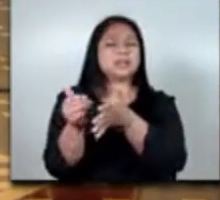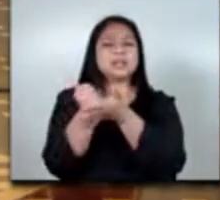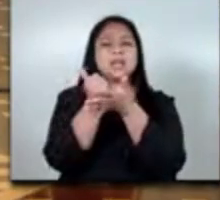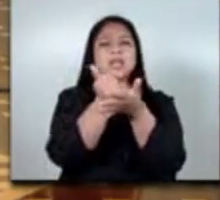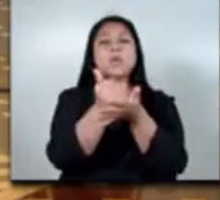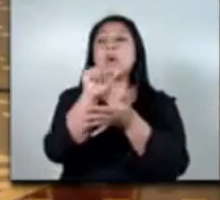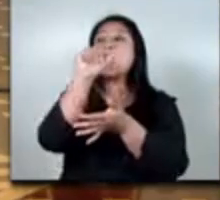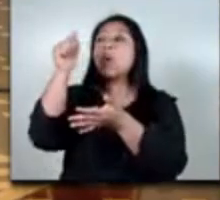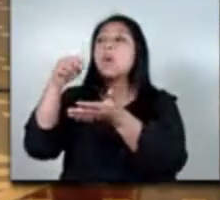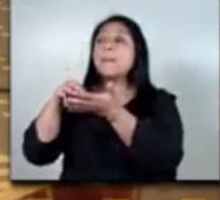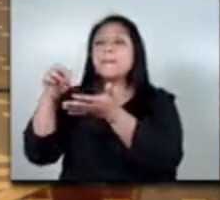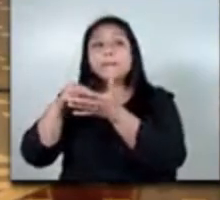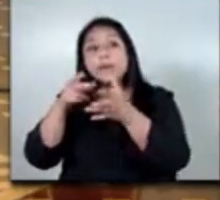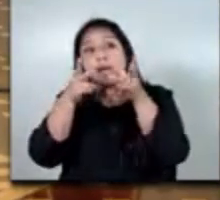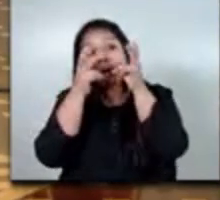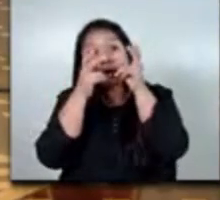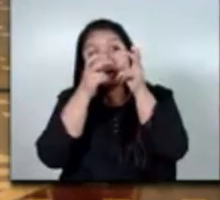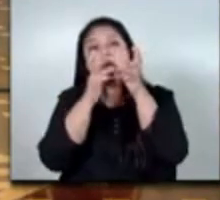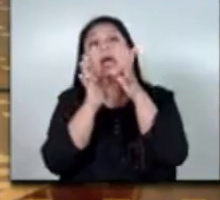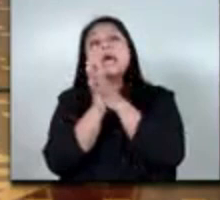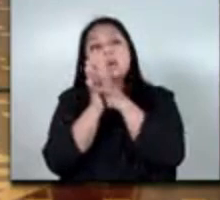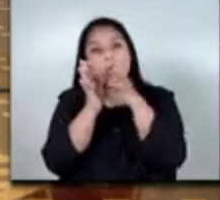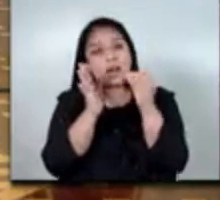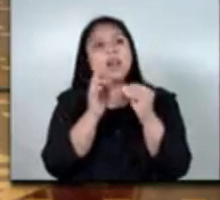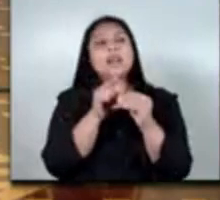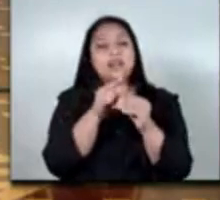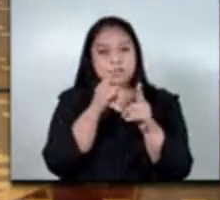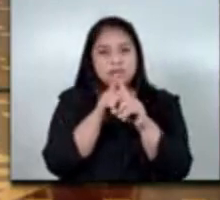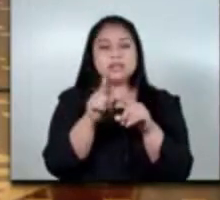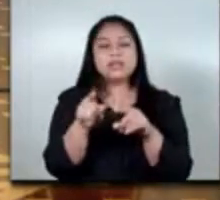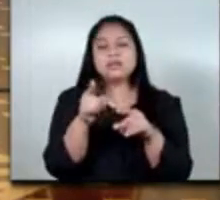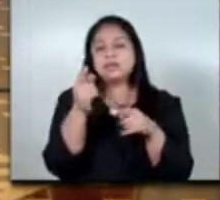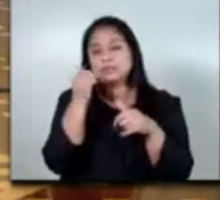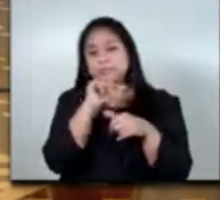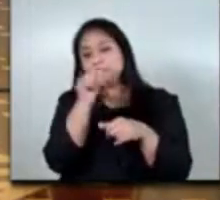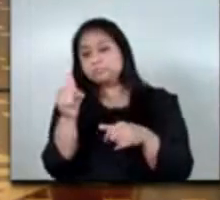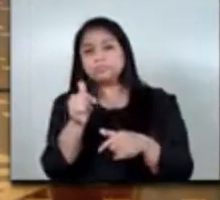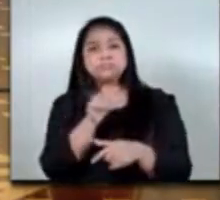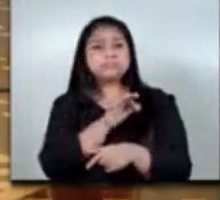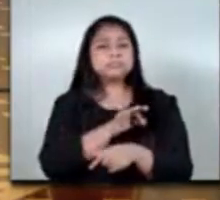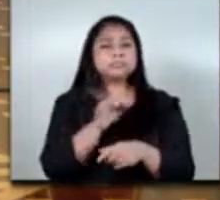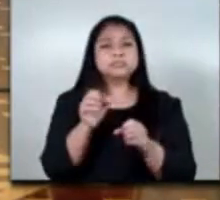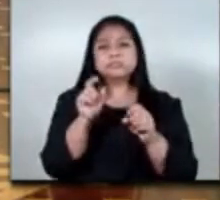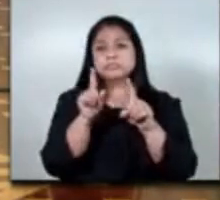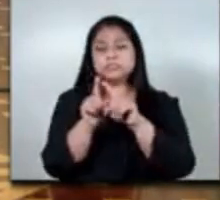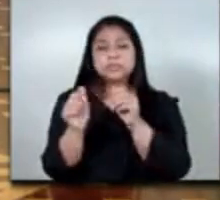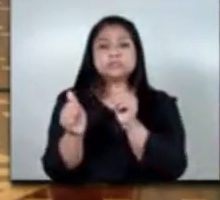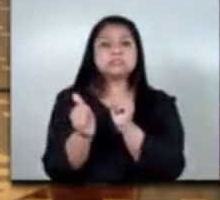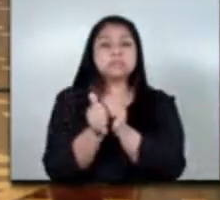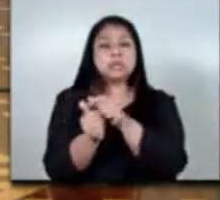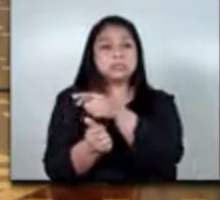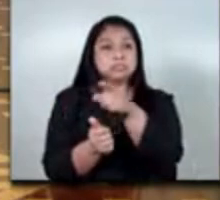otros países para que puedan seguir estos pasos a los otros socios para el desarrollo que nos acompañan también